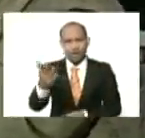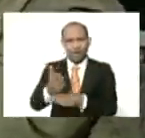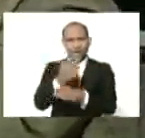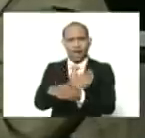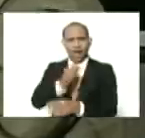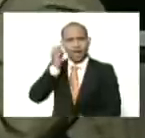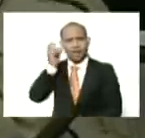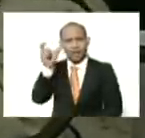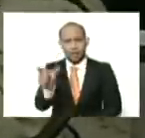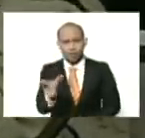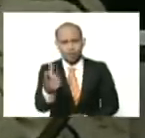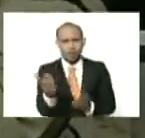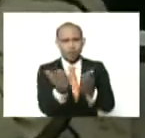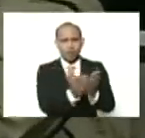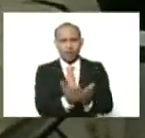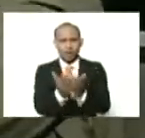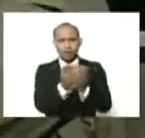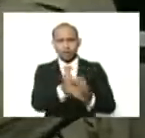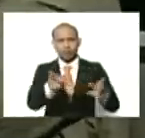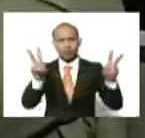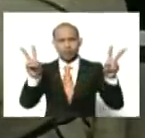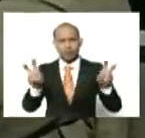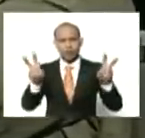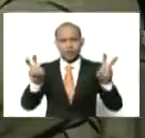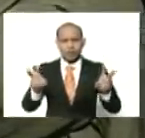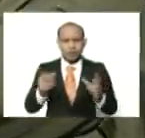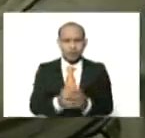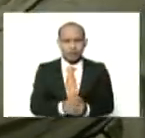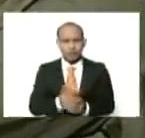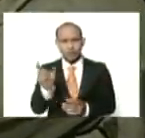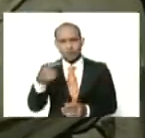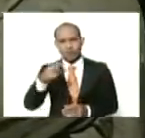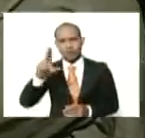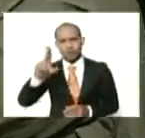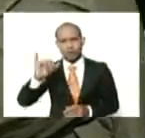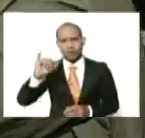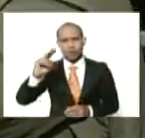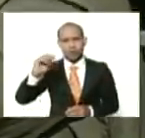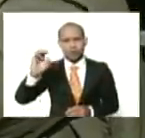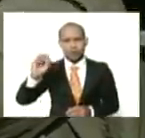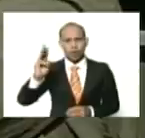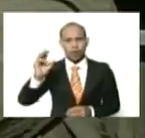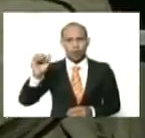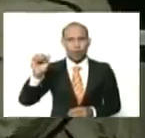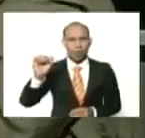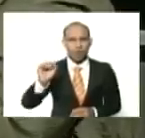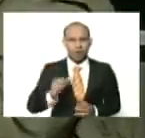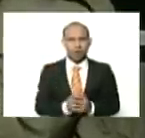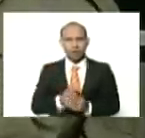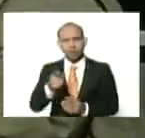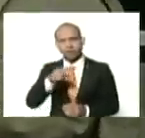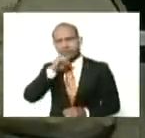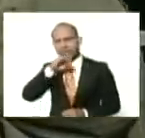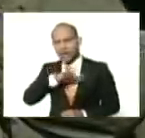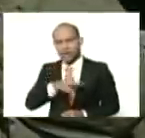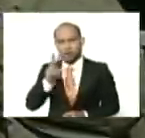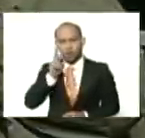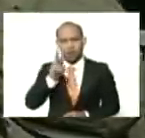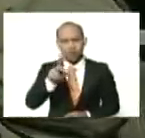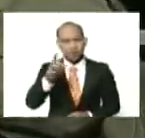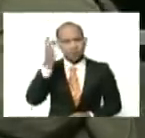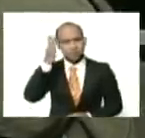las estudiosas, de estos temas, le llaman, jinopia, que es la invisibilización, de la mujer, en la historia, y con esta